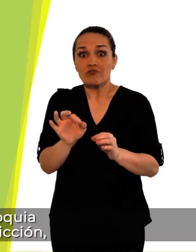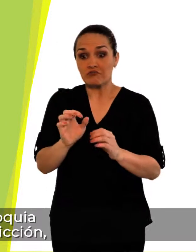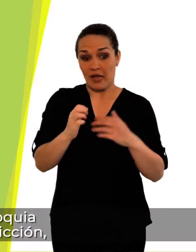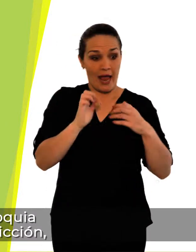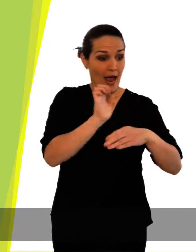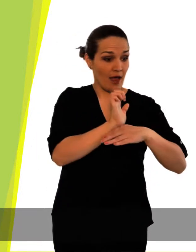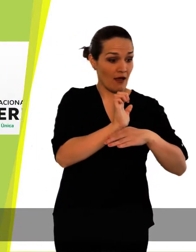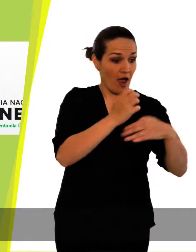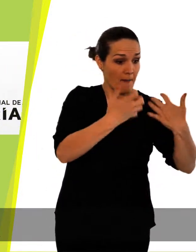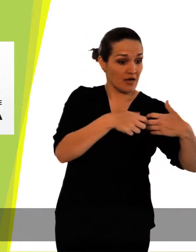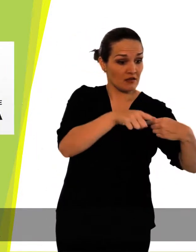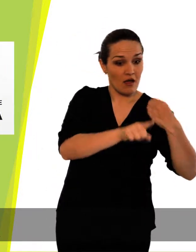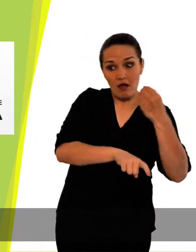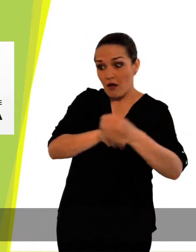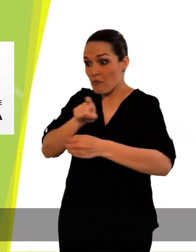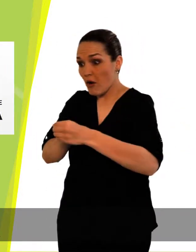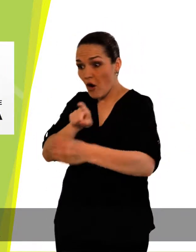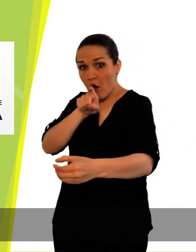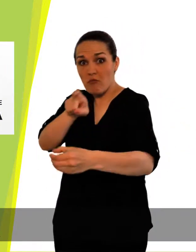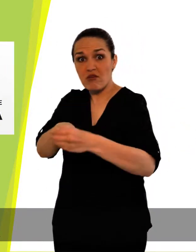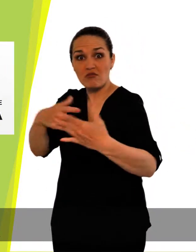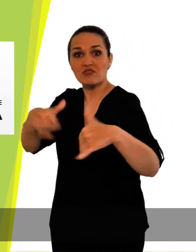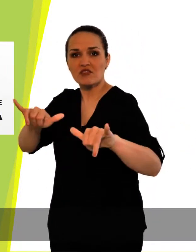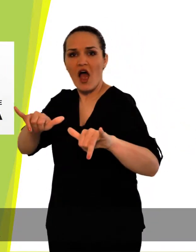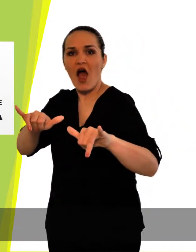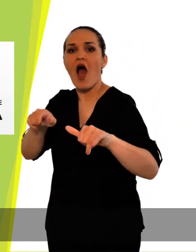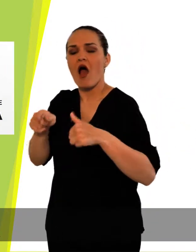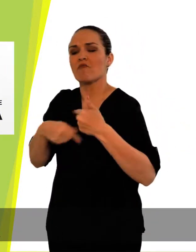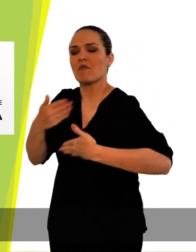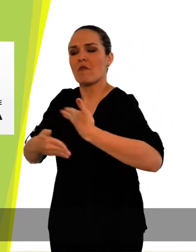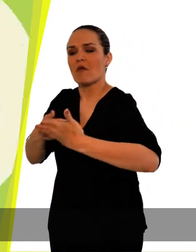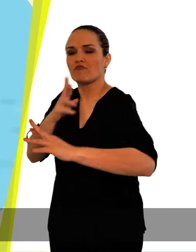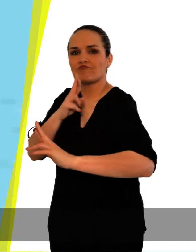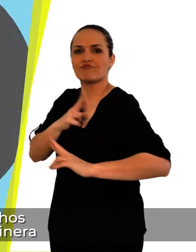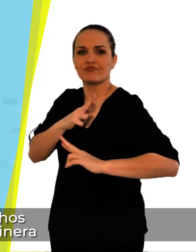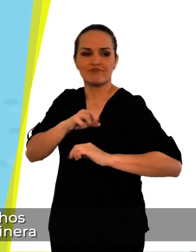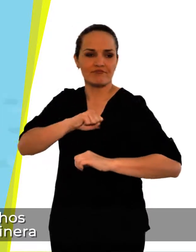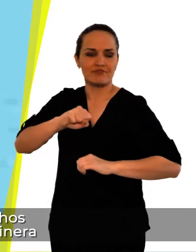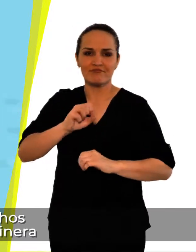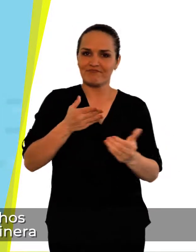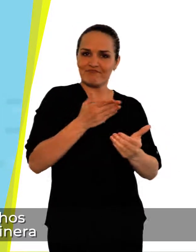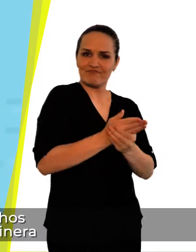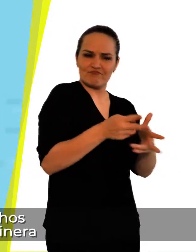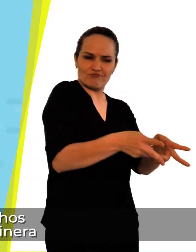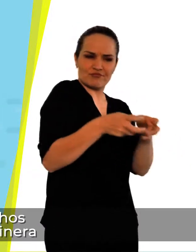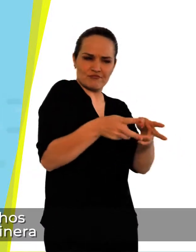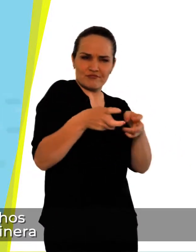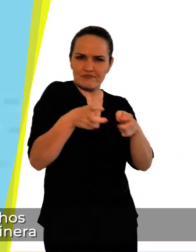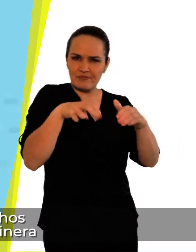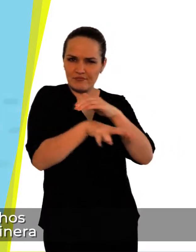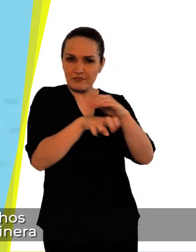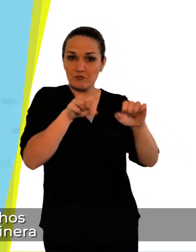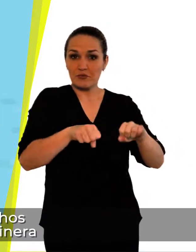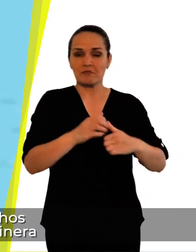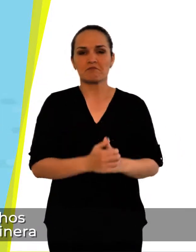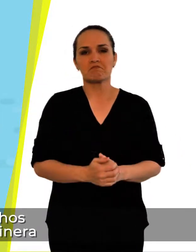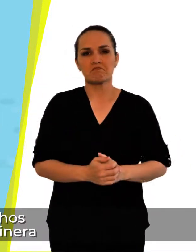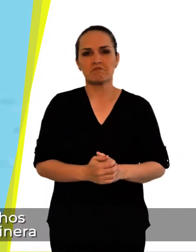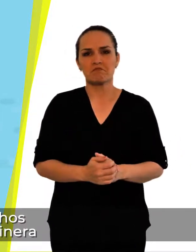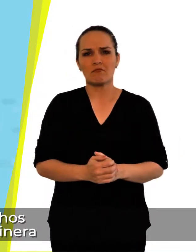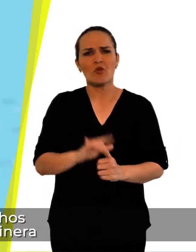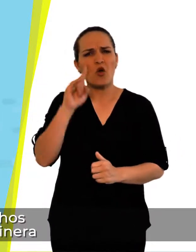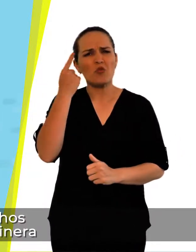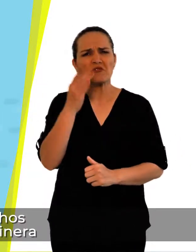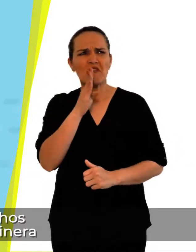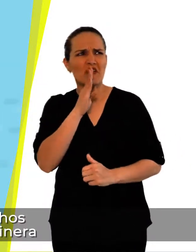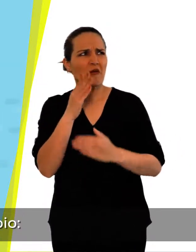su jurisdicción, y estar inscrito en el Registro Minero Nacional. El otorgamiento de los derechos para efectuar